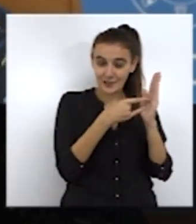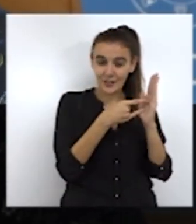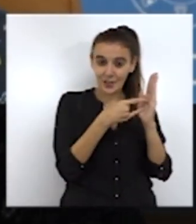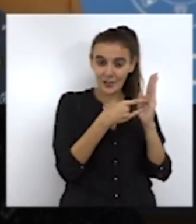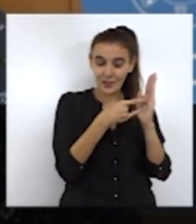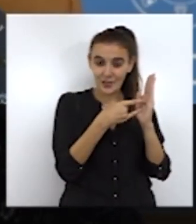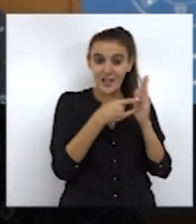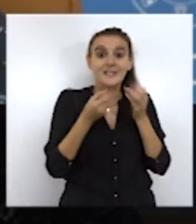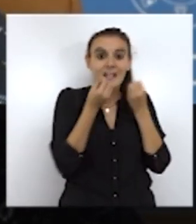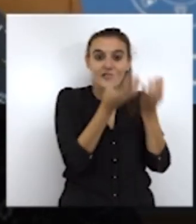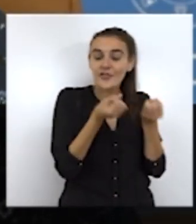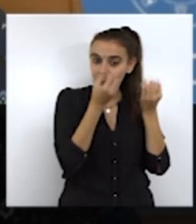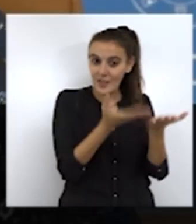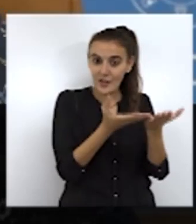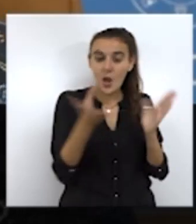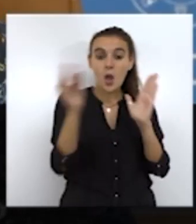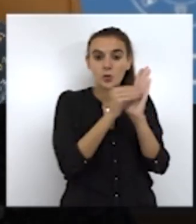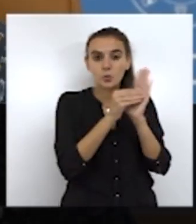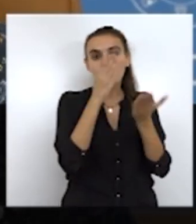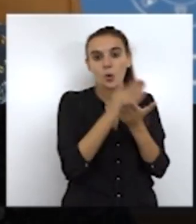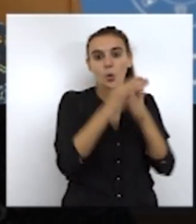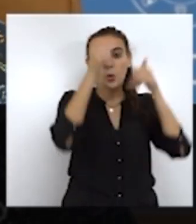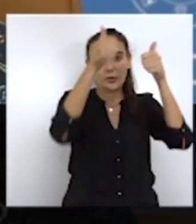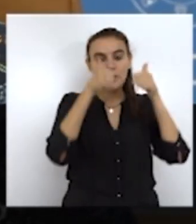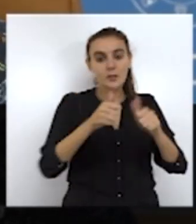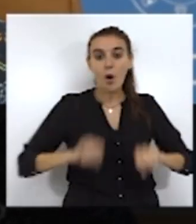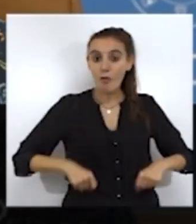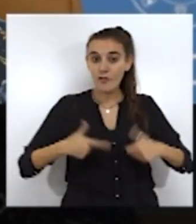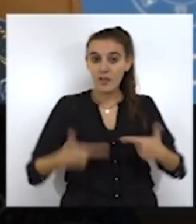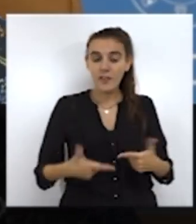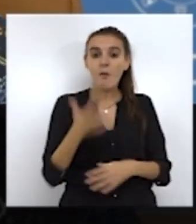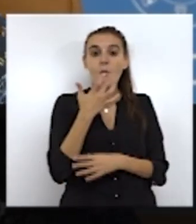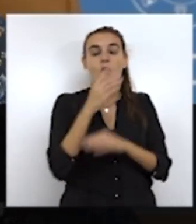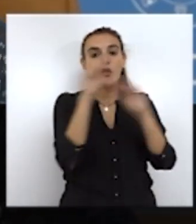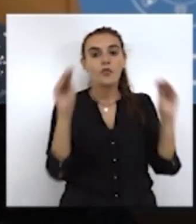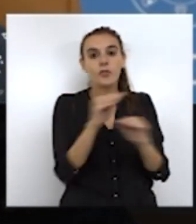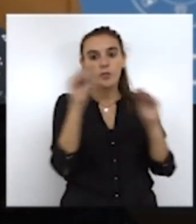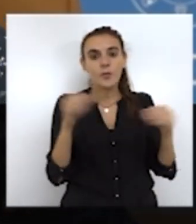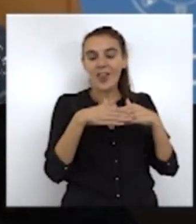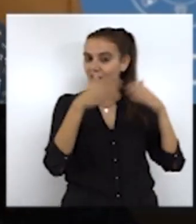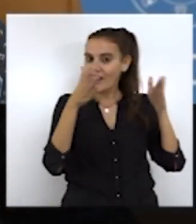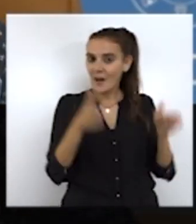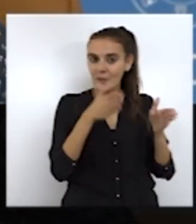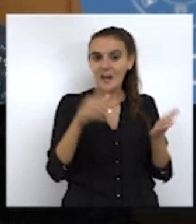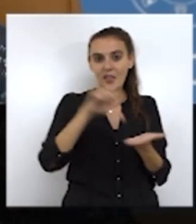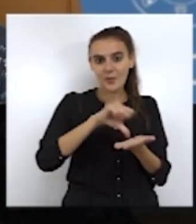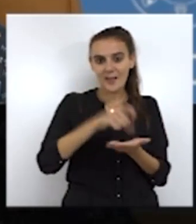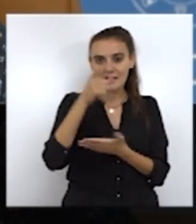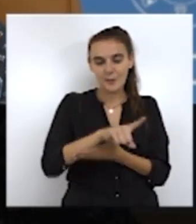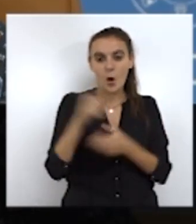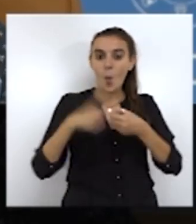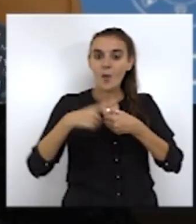la información que incluya cursos con titulación oficial así como formación abierta a la ciudad